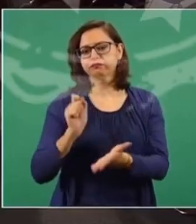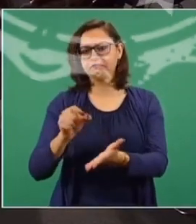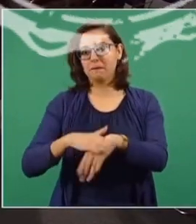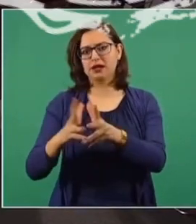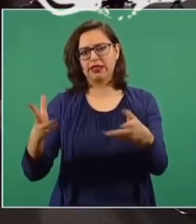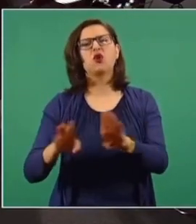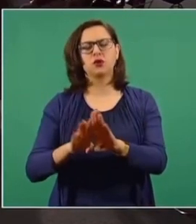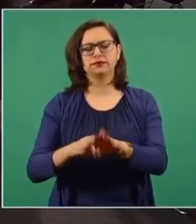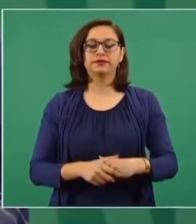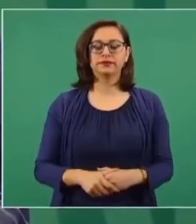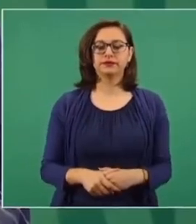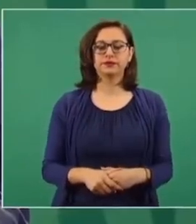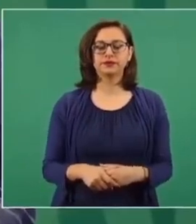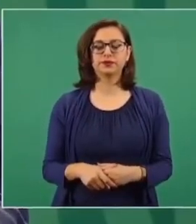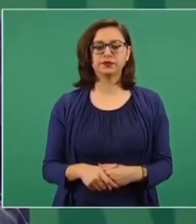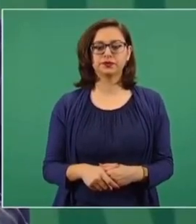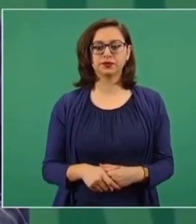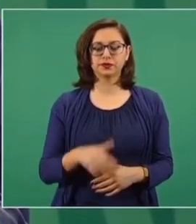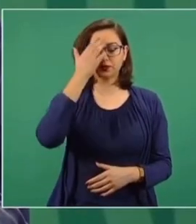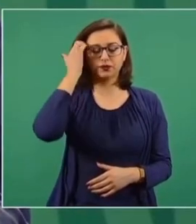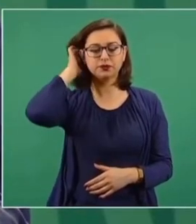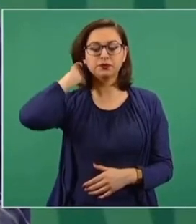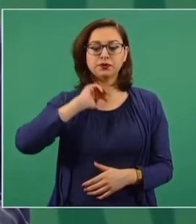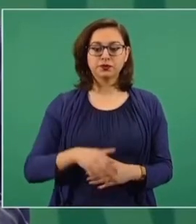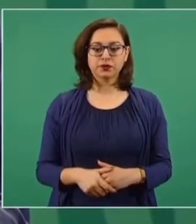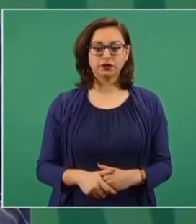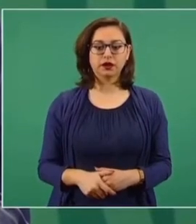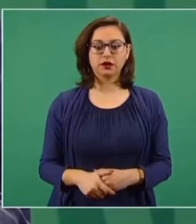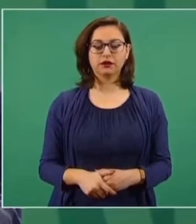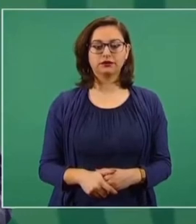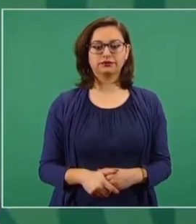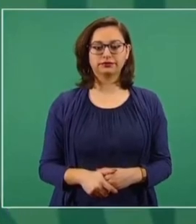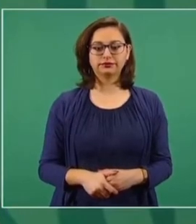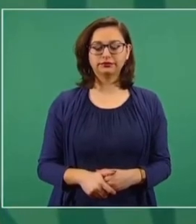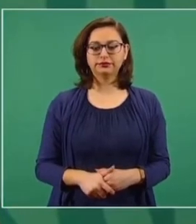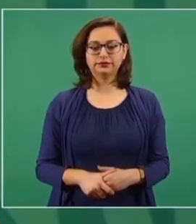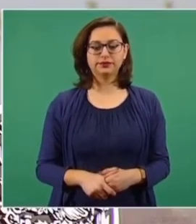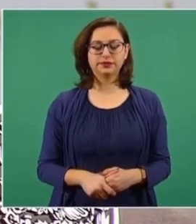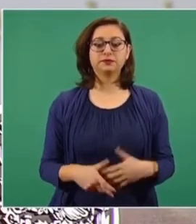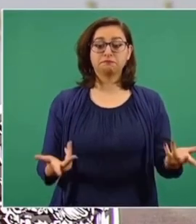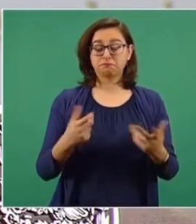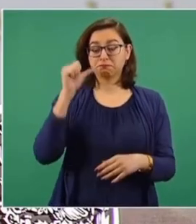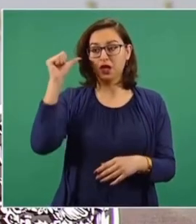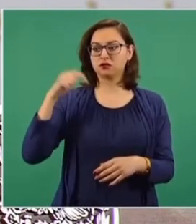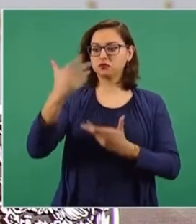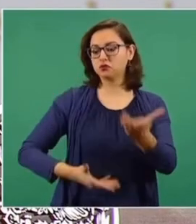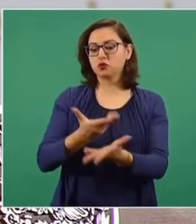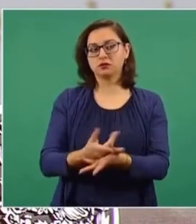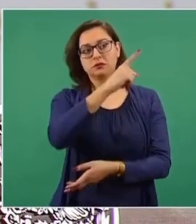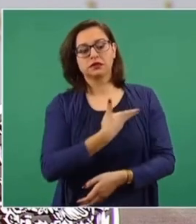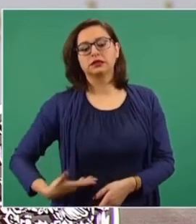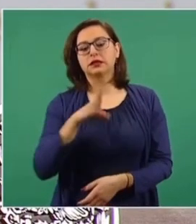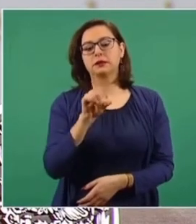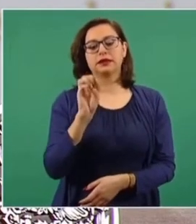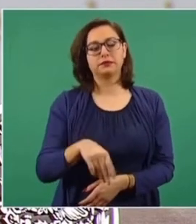Ayer di a conocer, compartí una propuesta que quiero hacerle de manera respetuosa al presidente Biden para que